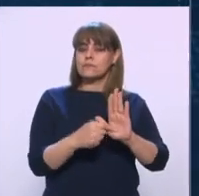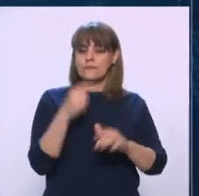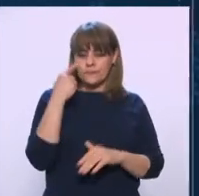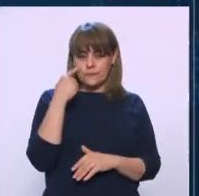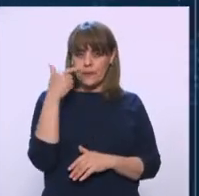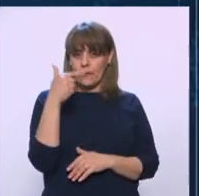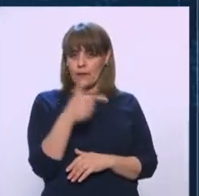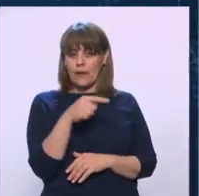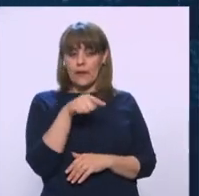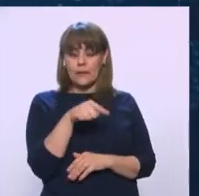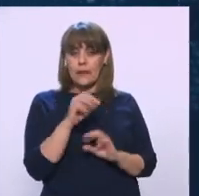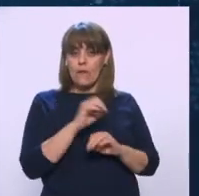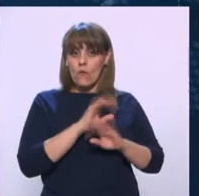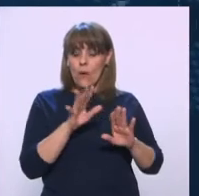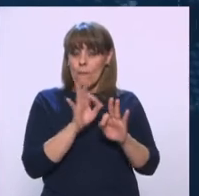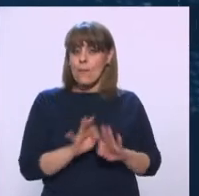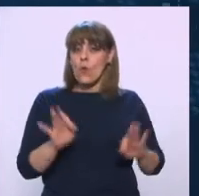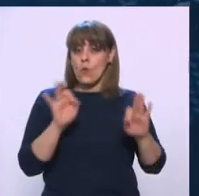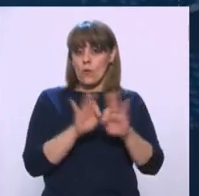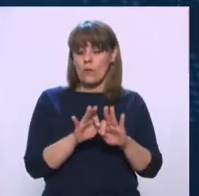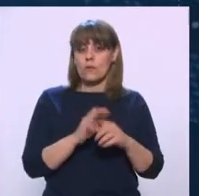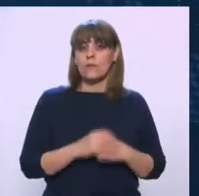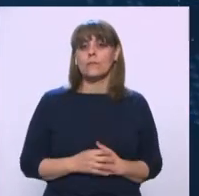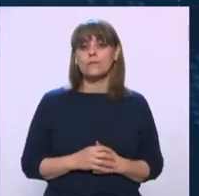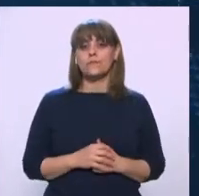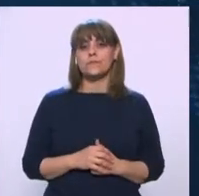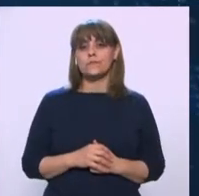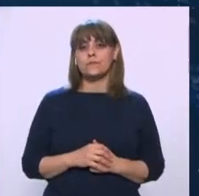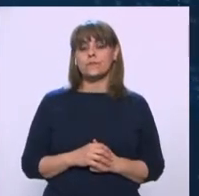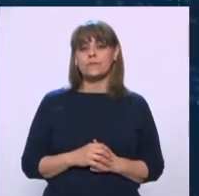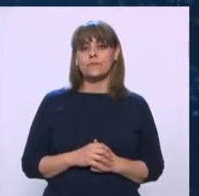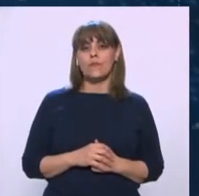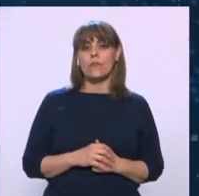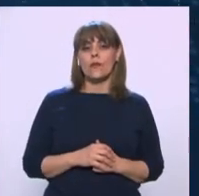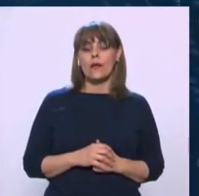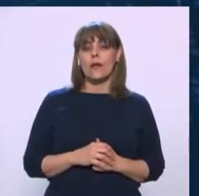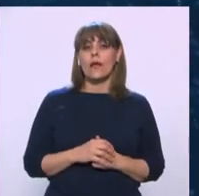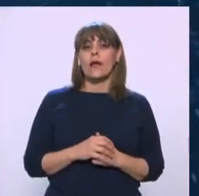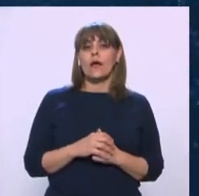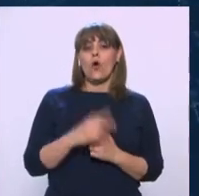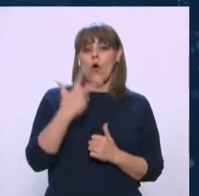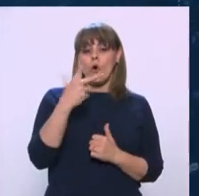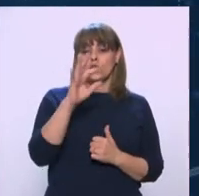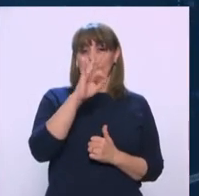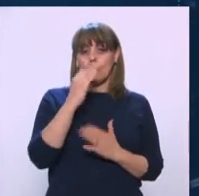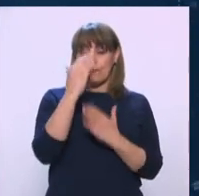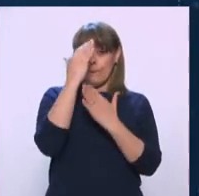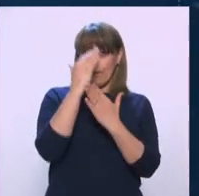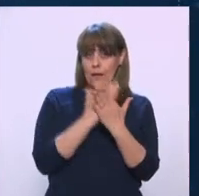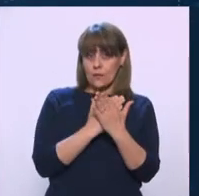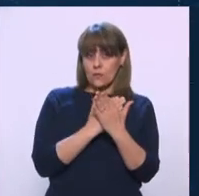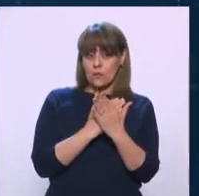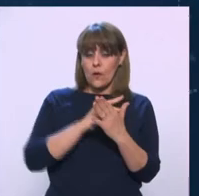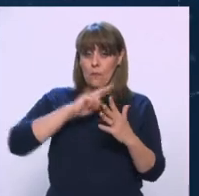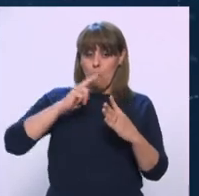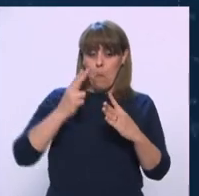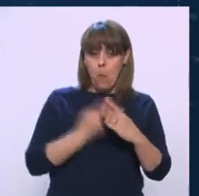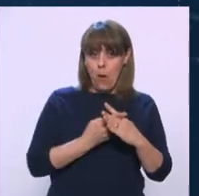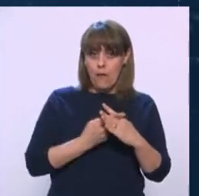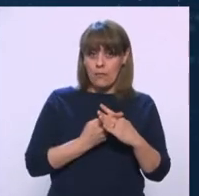este dato que me parece muy significativo, el que haya habido una reducción de 8% en el homicidio